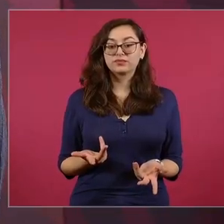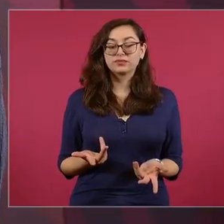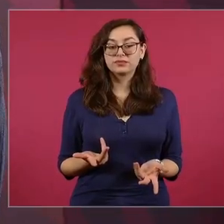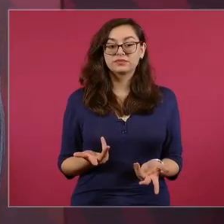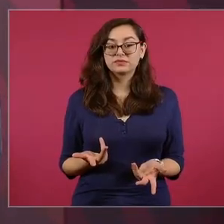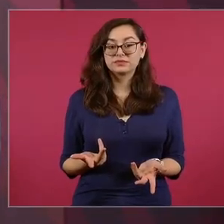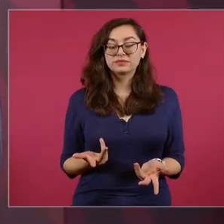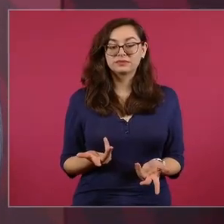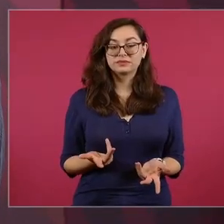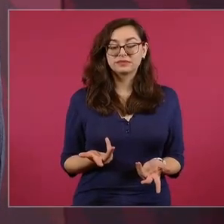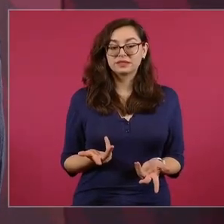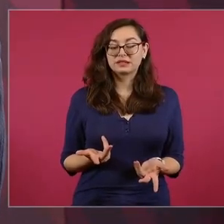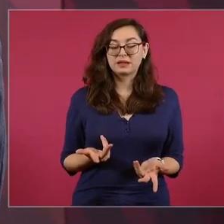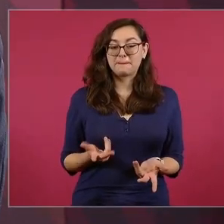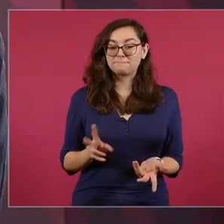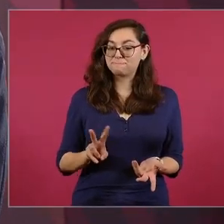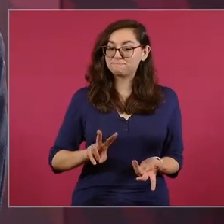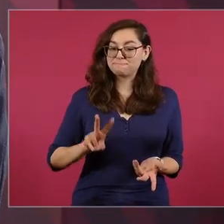afectando